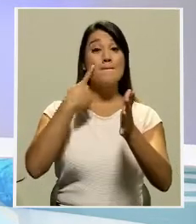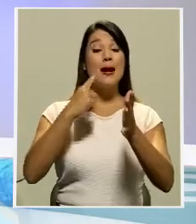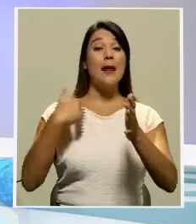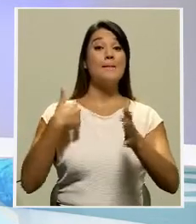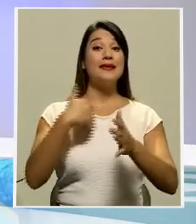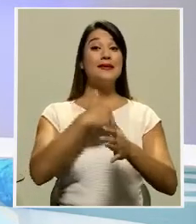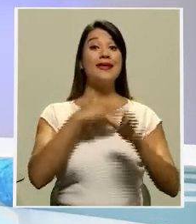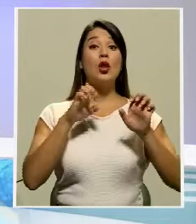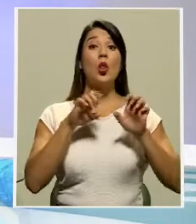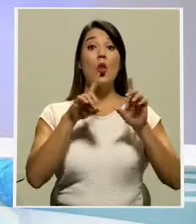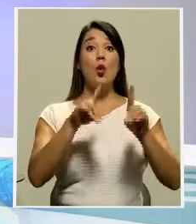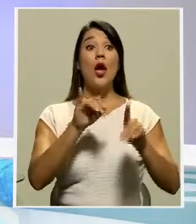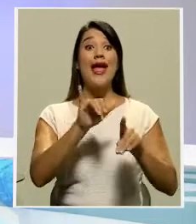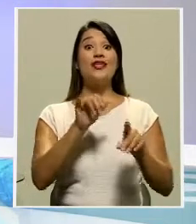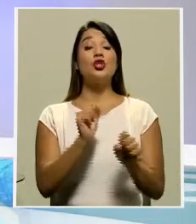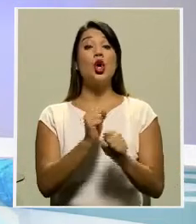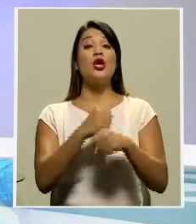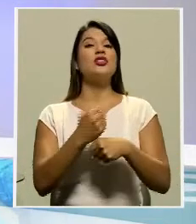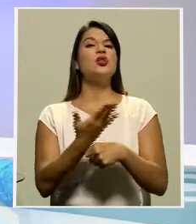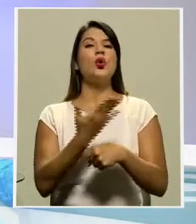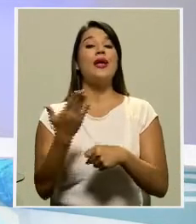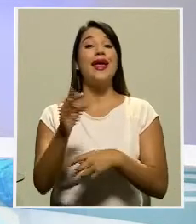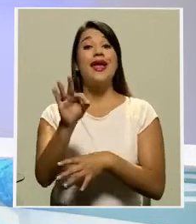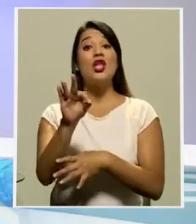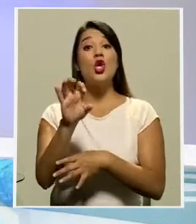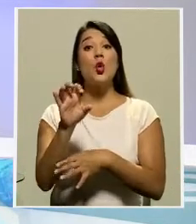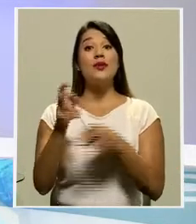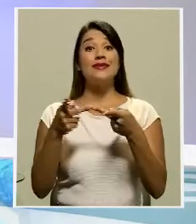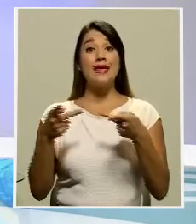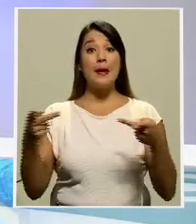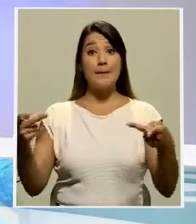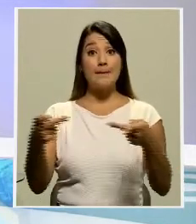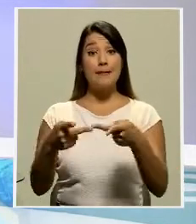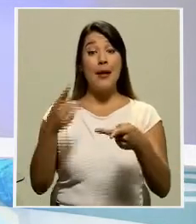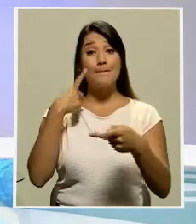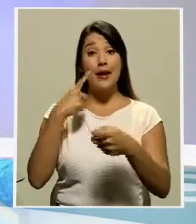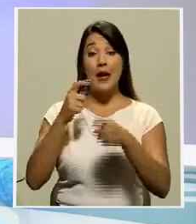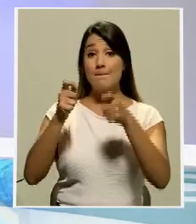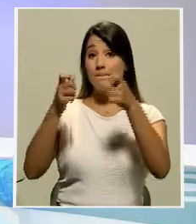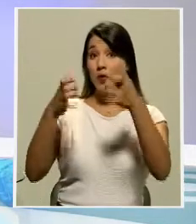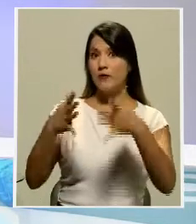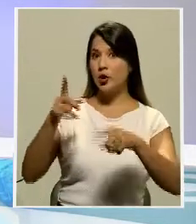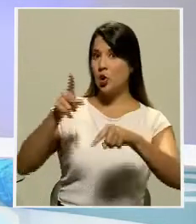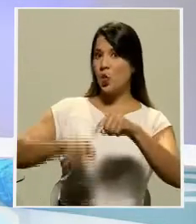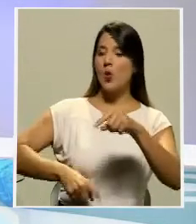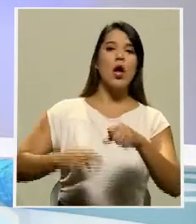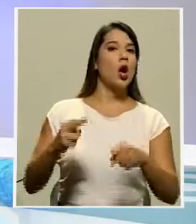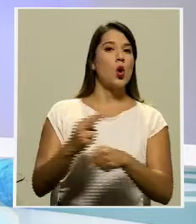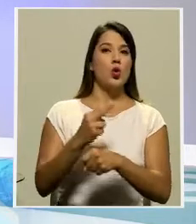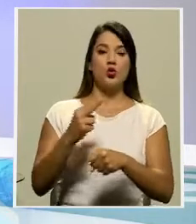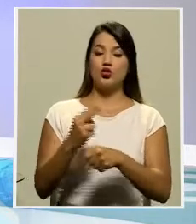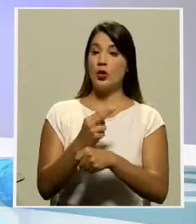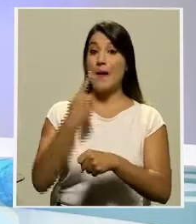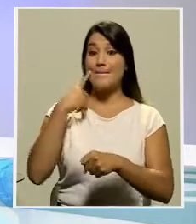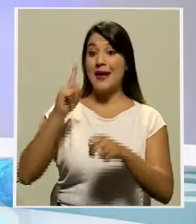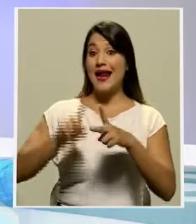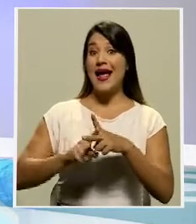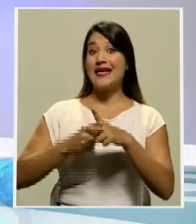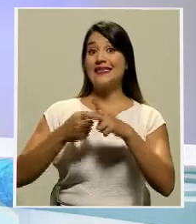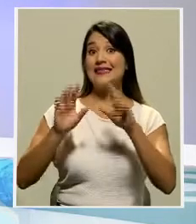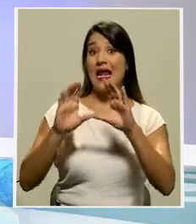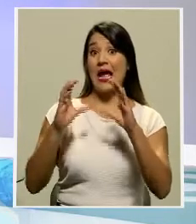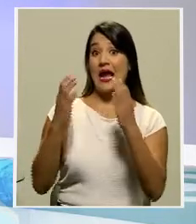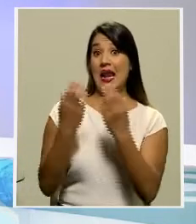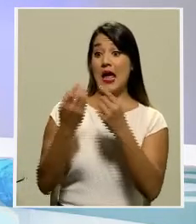provocaron que 900 clases docentes no sean asignadas al inicio de clases del próximo